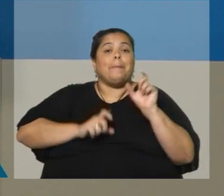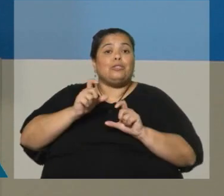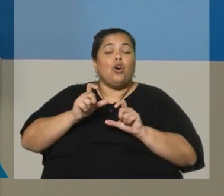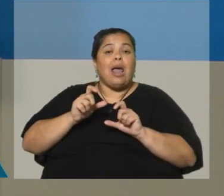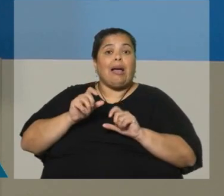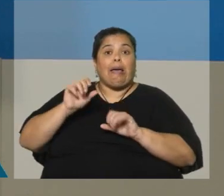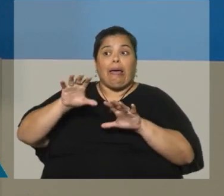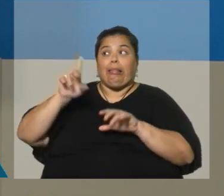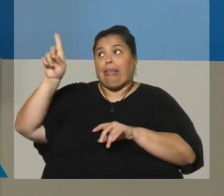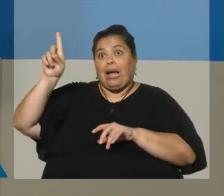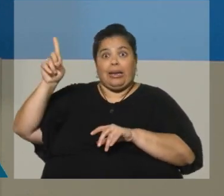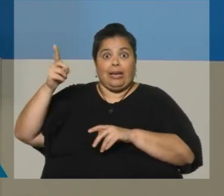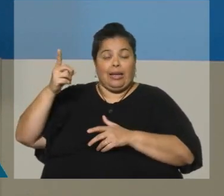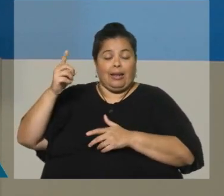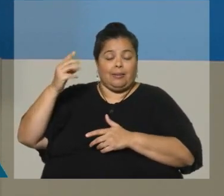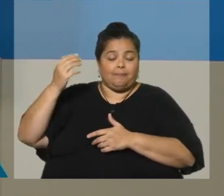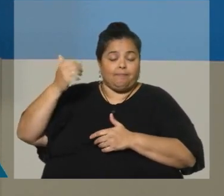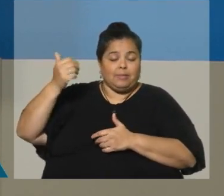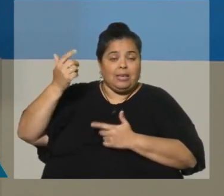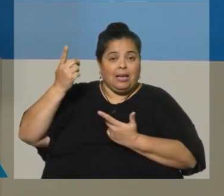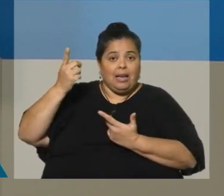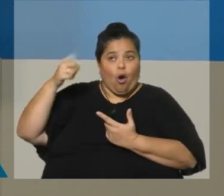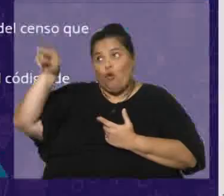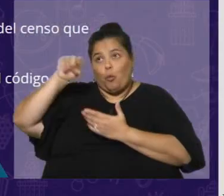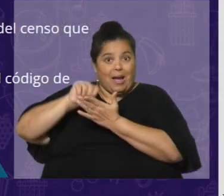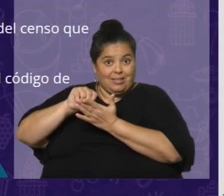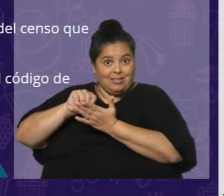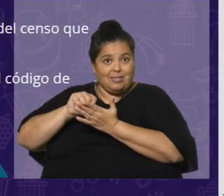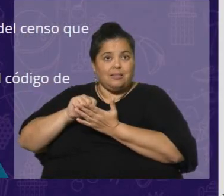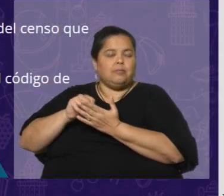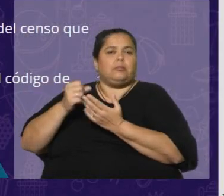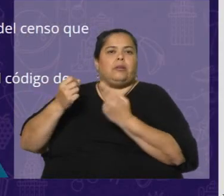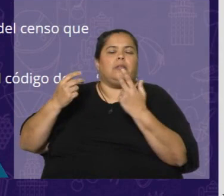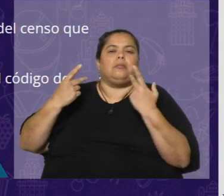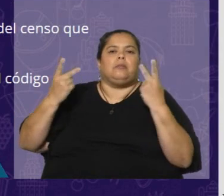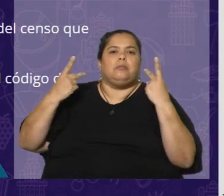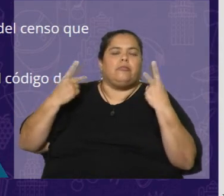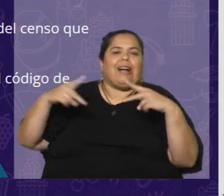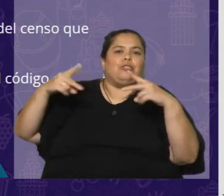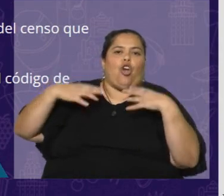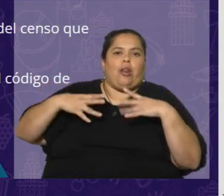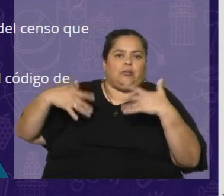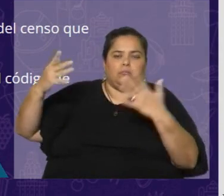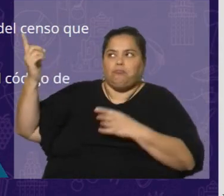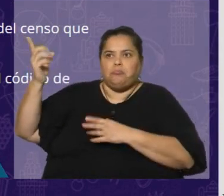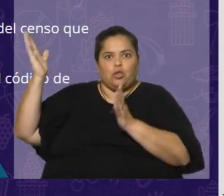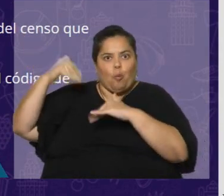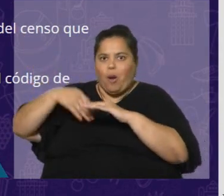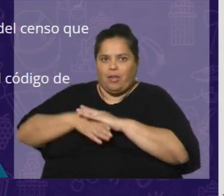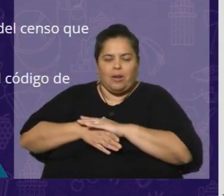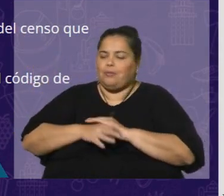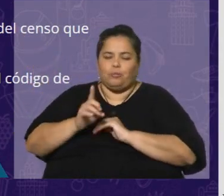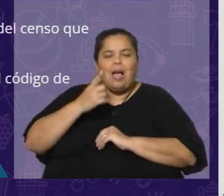me han mandado algunos mensajes. Estoy intentando entrar y no logro ese propósito para evitar que tengamos ataques